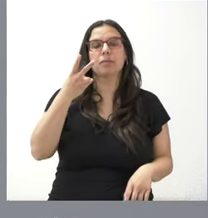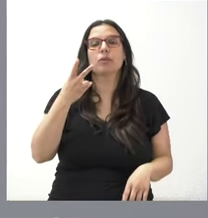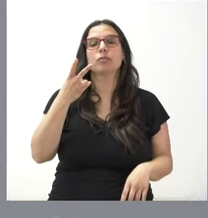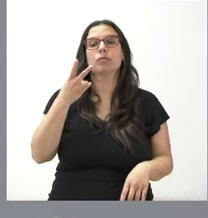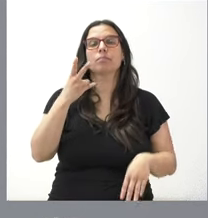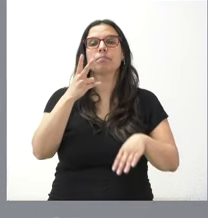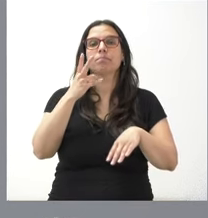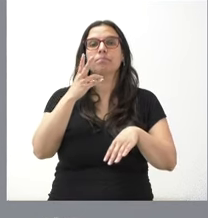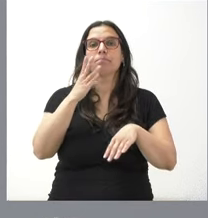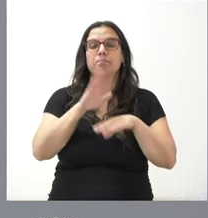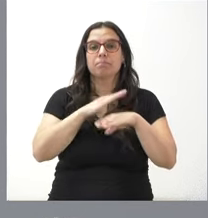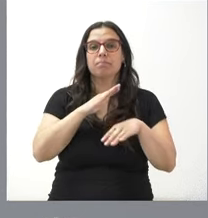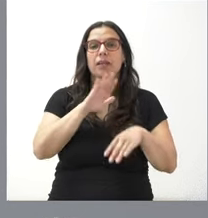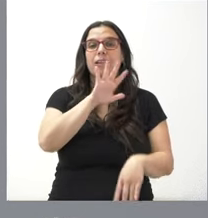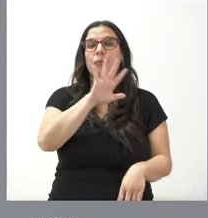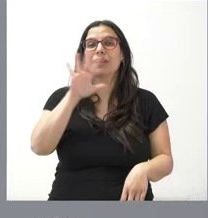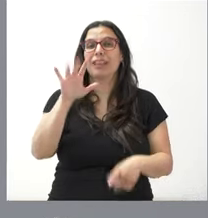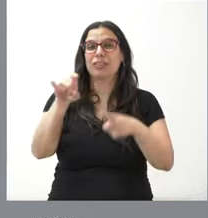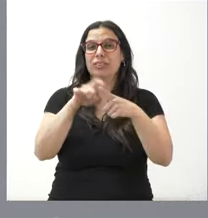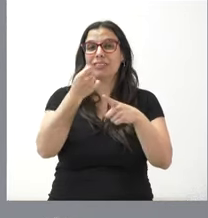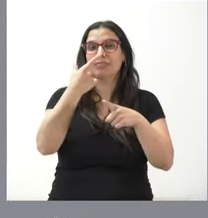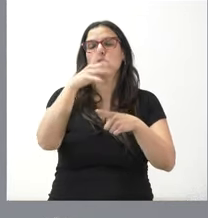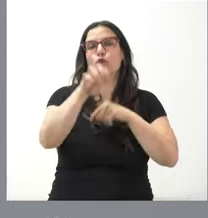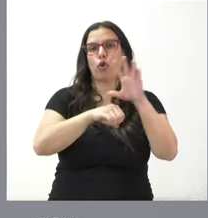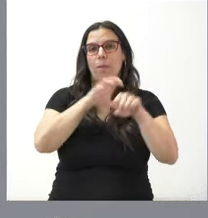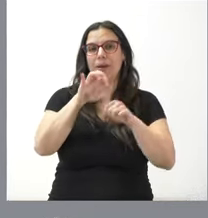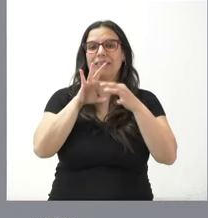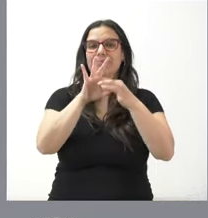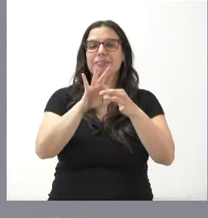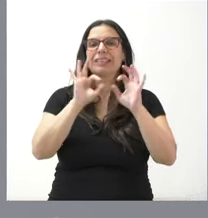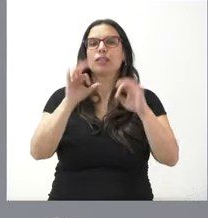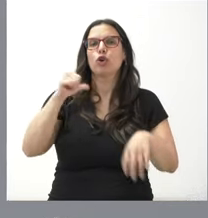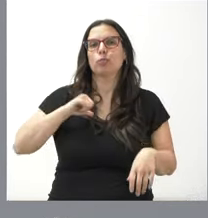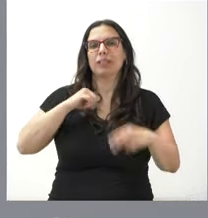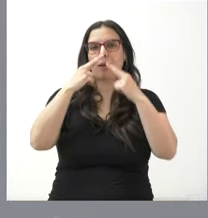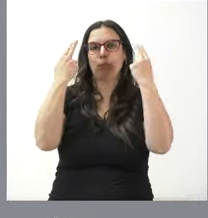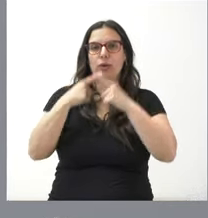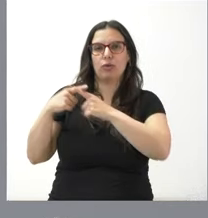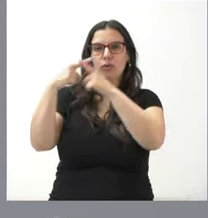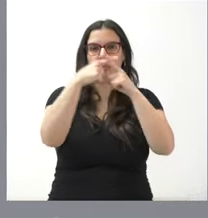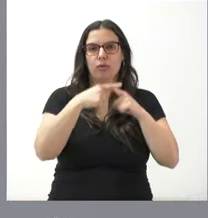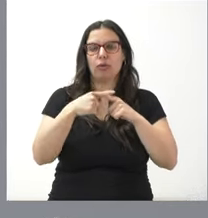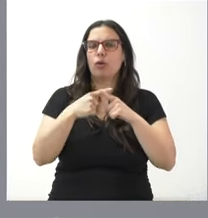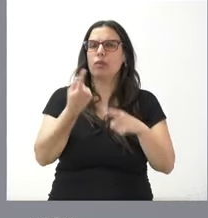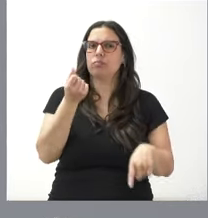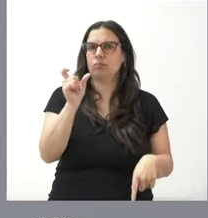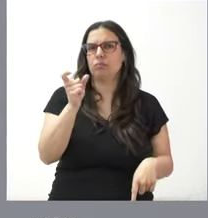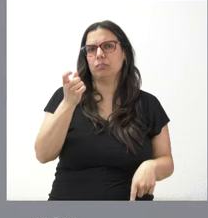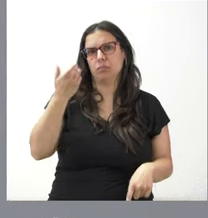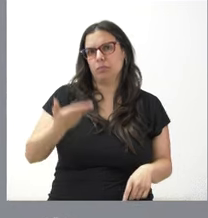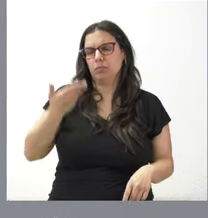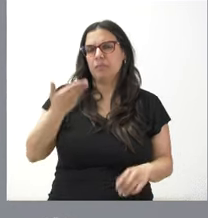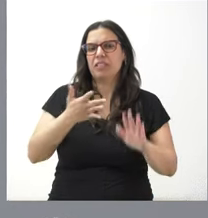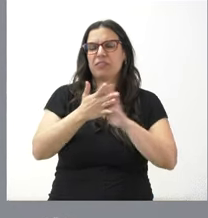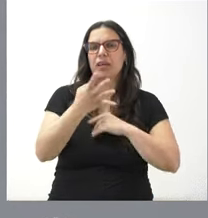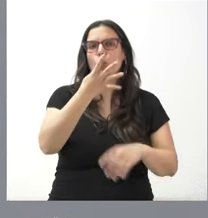suministro de 55 tipos de medicamentos para los hospitales públicos de la comunidad. Es una cantidad ciertamente relevante. Hablamos